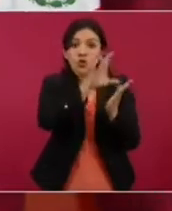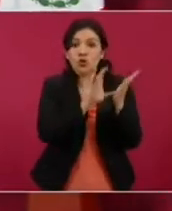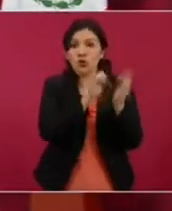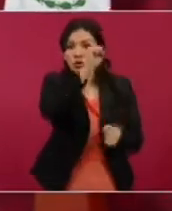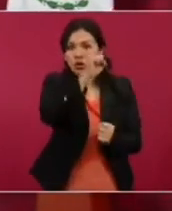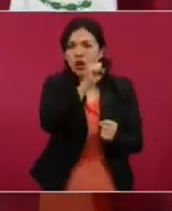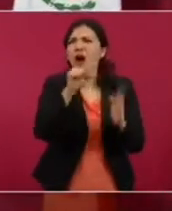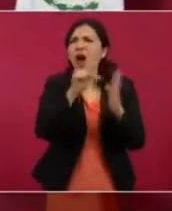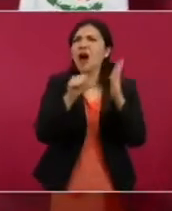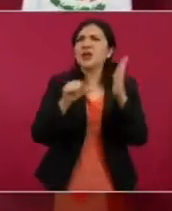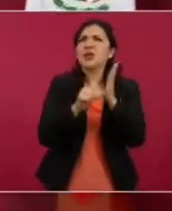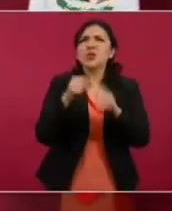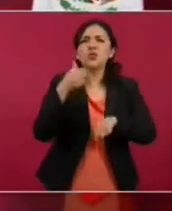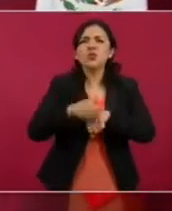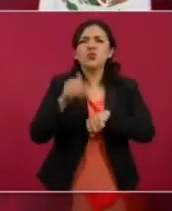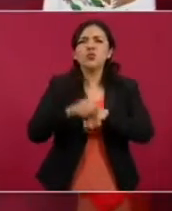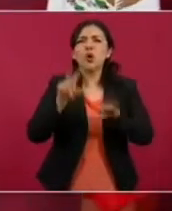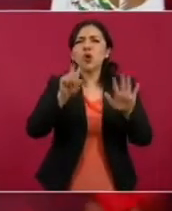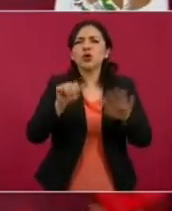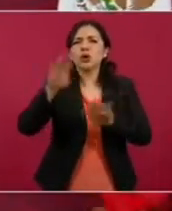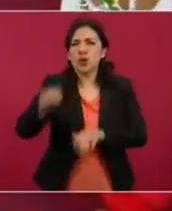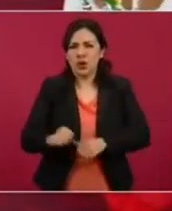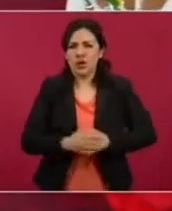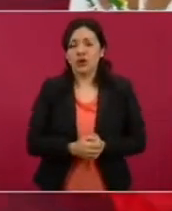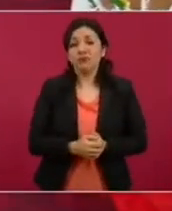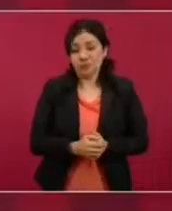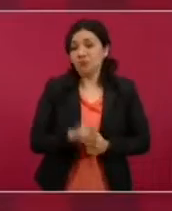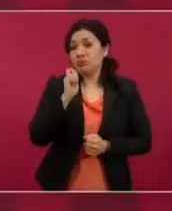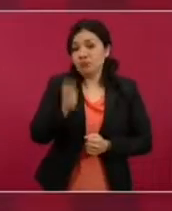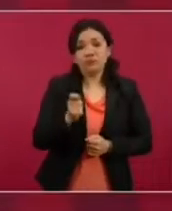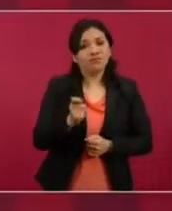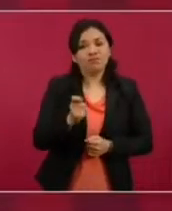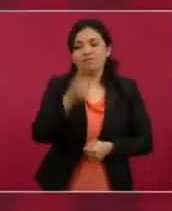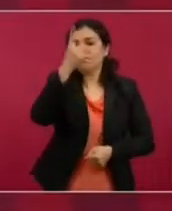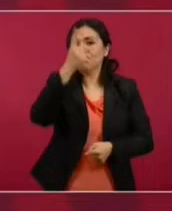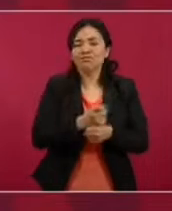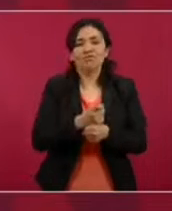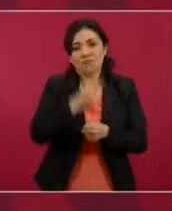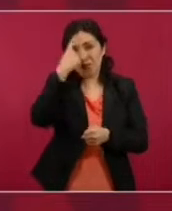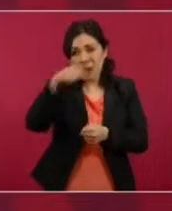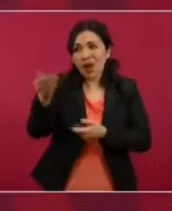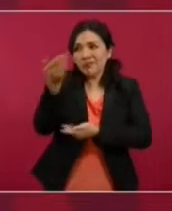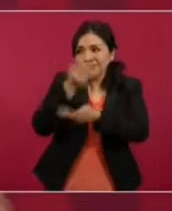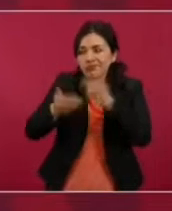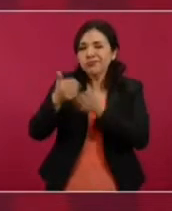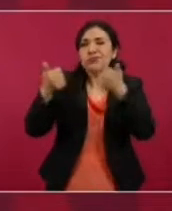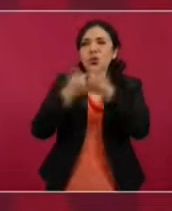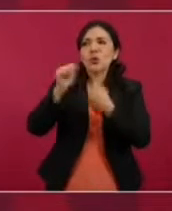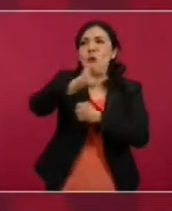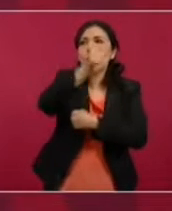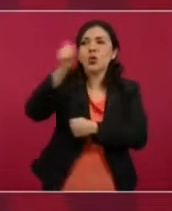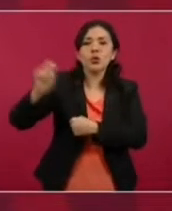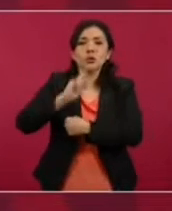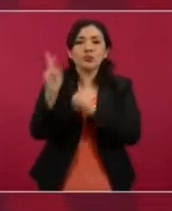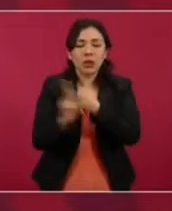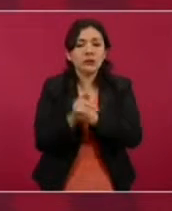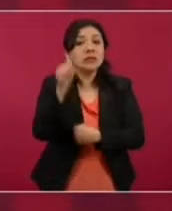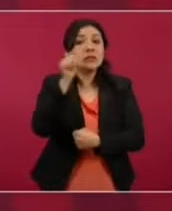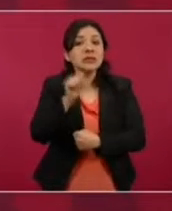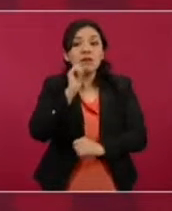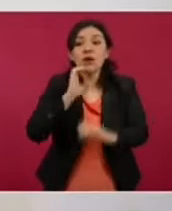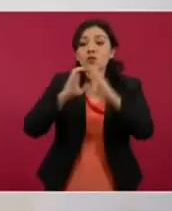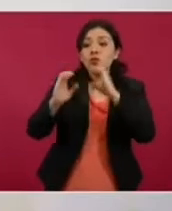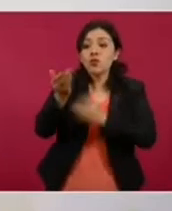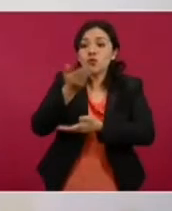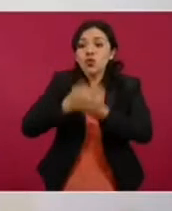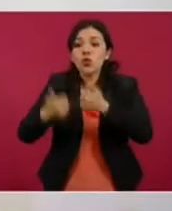en el artículo 89, es un principio de política exterior, la solución pacífica